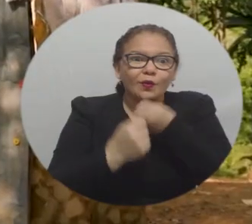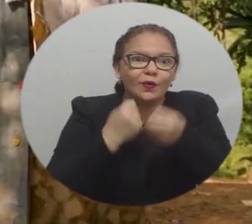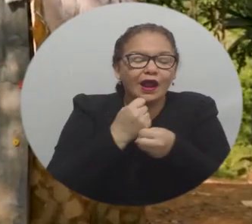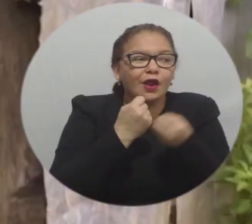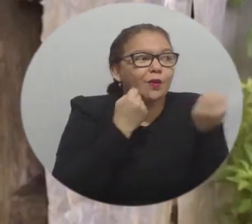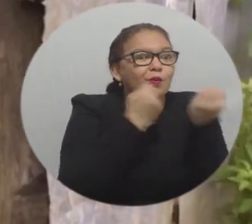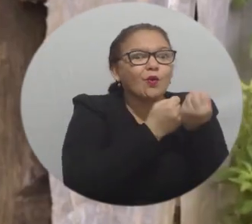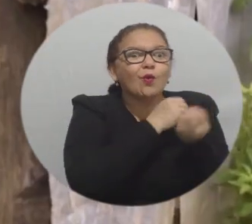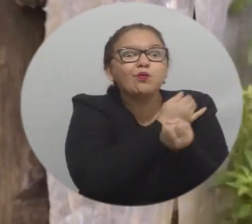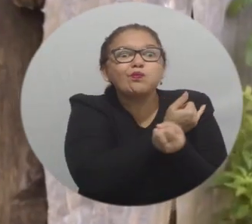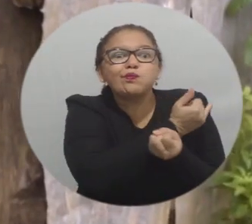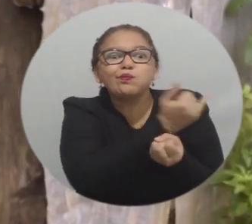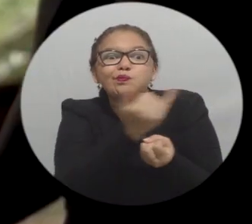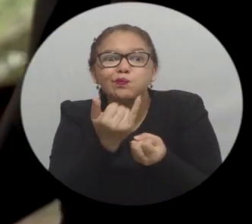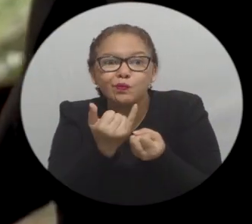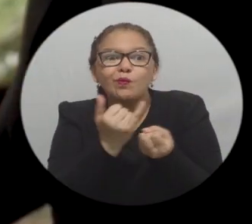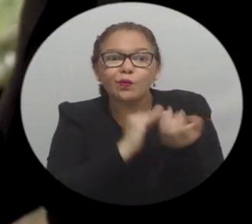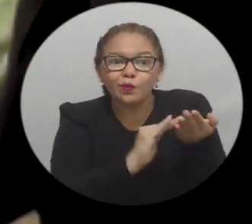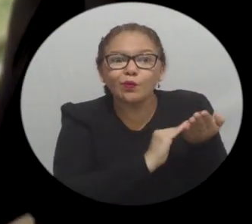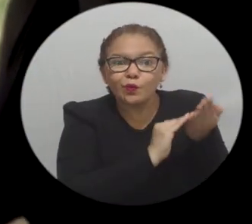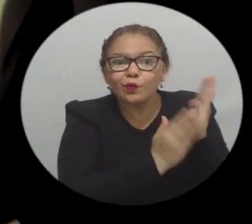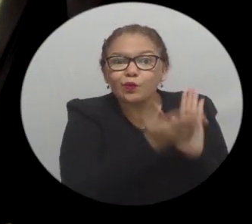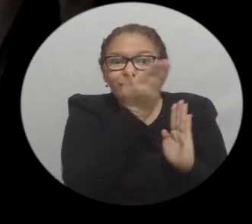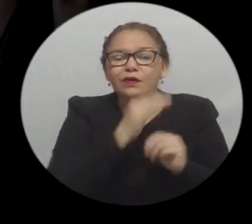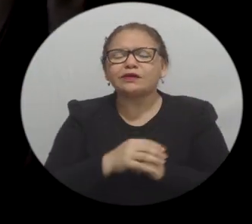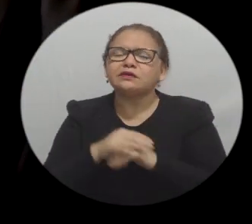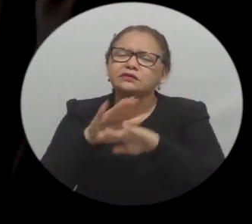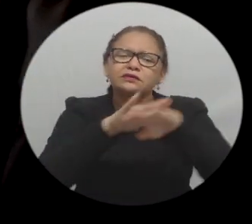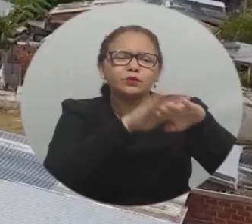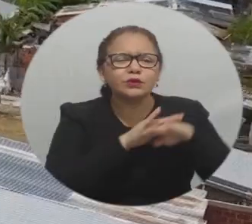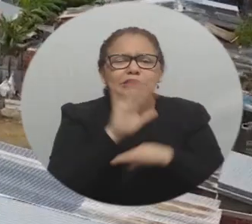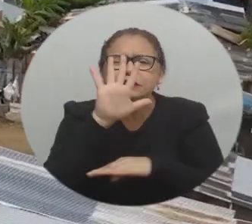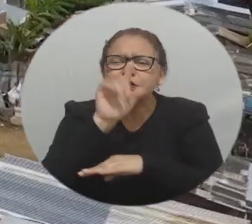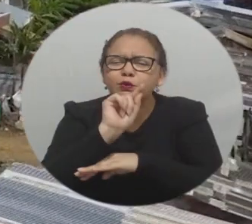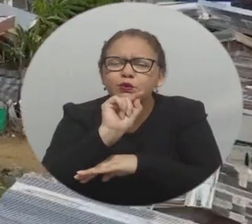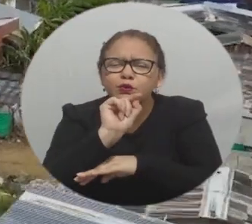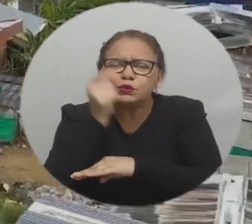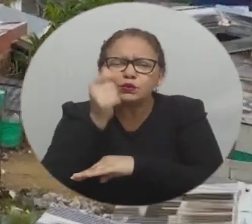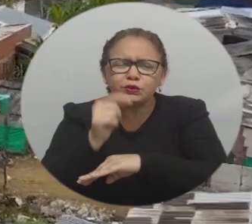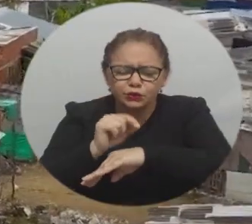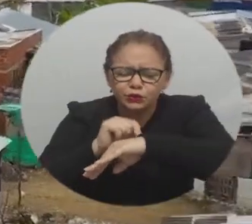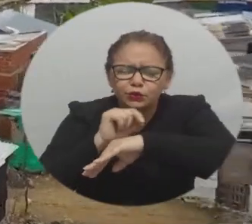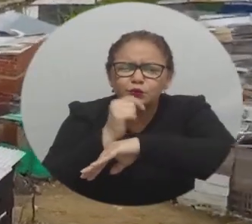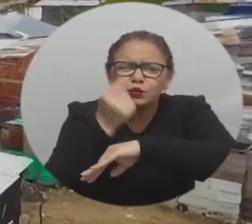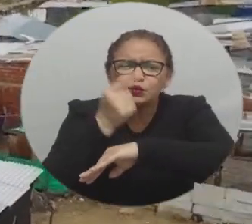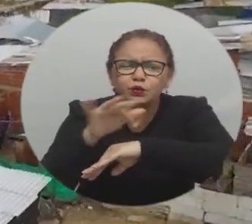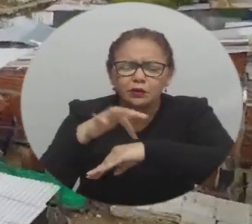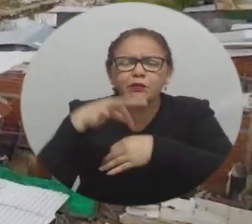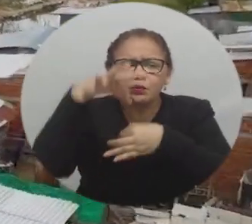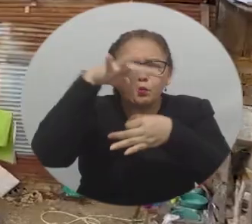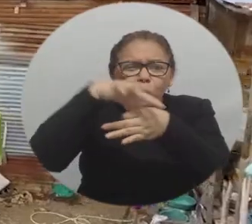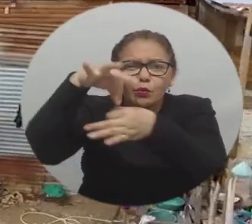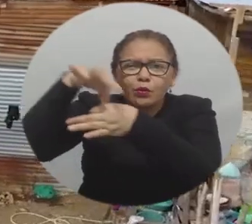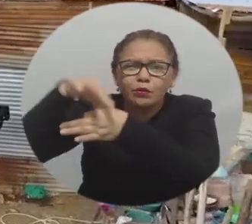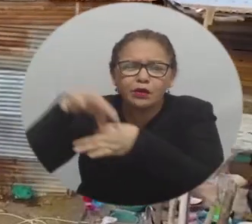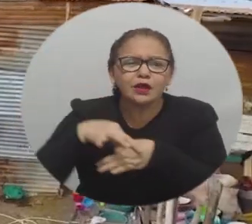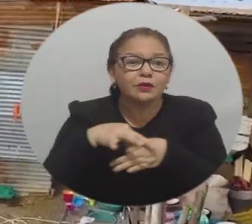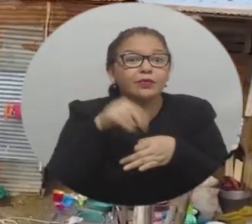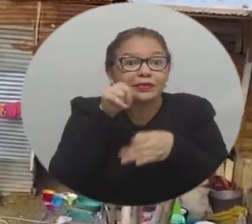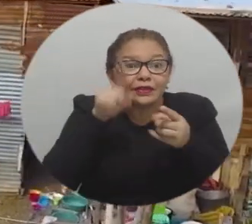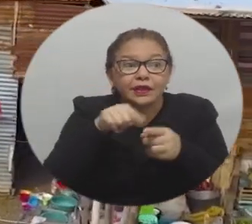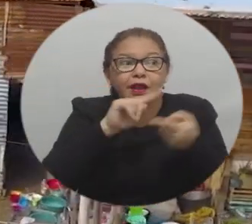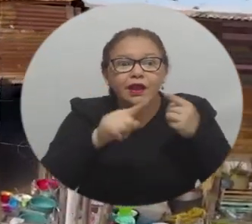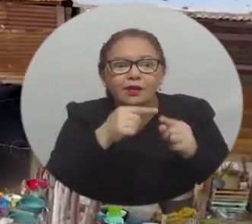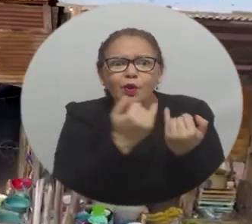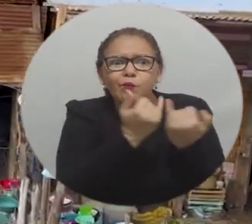Pacífico. Con solo 5 segundos al día, si pueden hacer la votación diaria y compartir con otras personas, vamos a poder